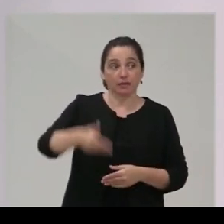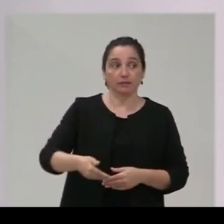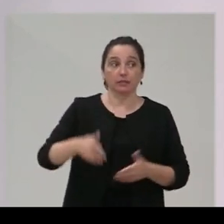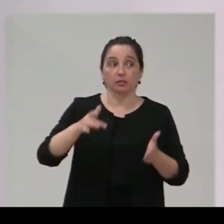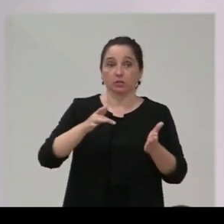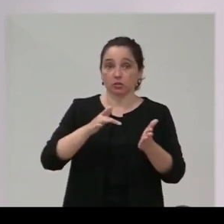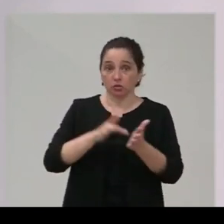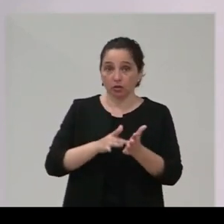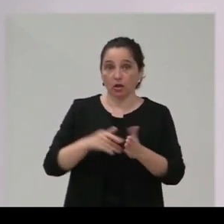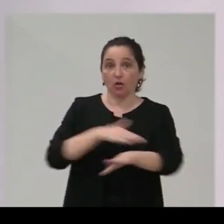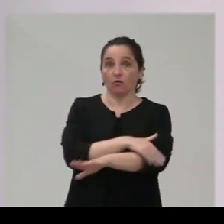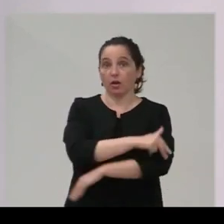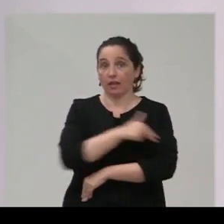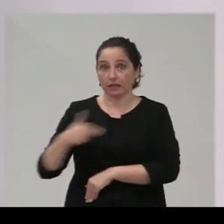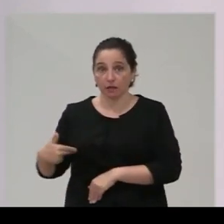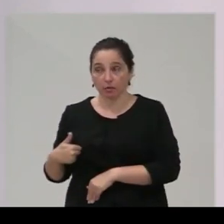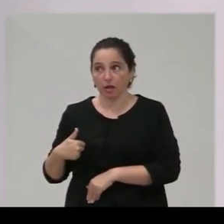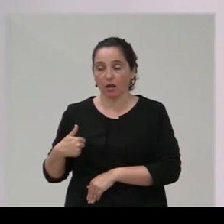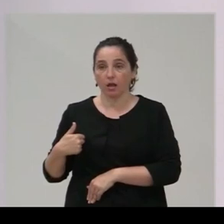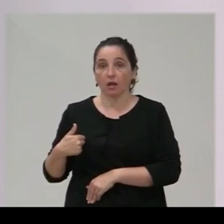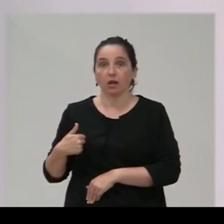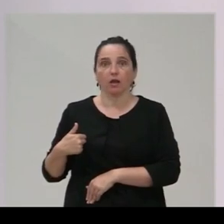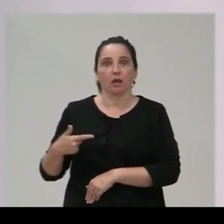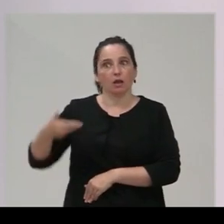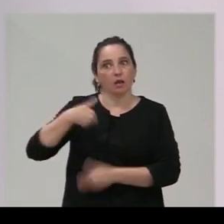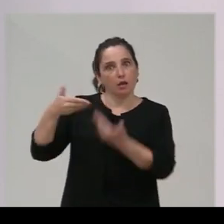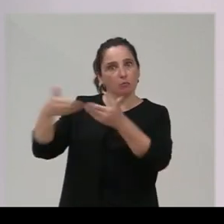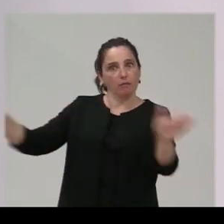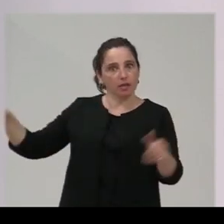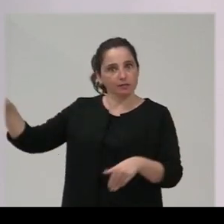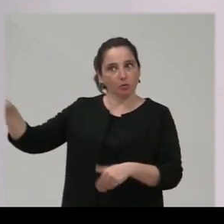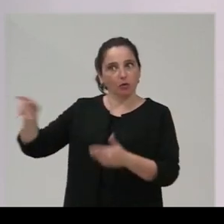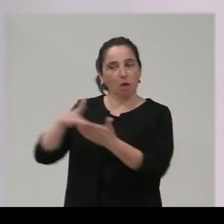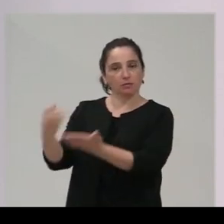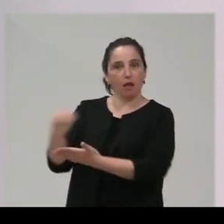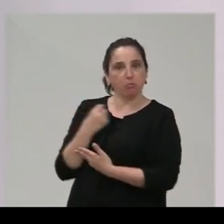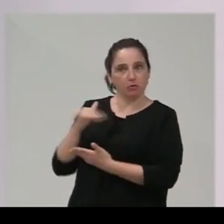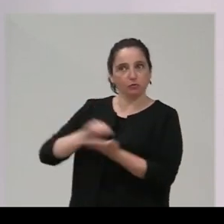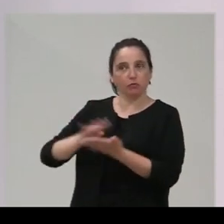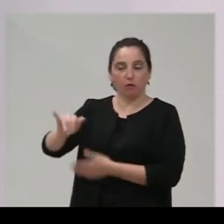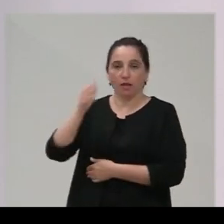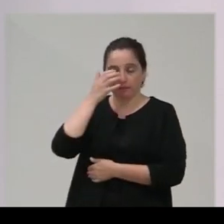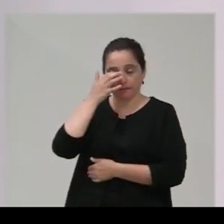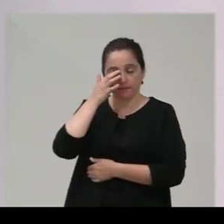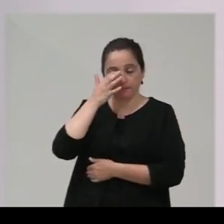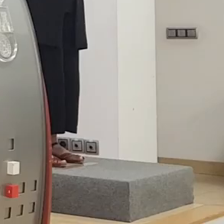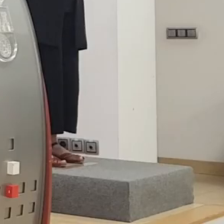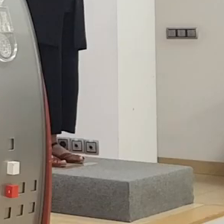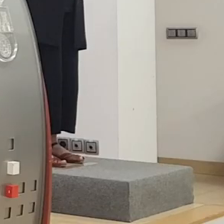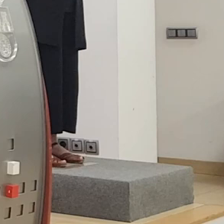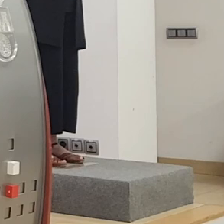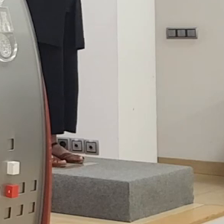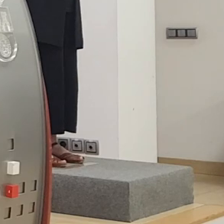hemos llamado al gobierno de Cantabria y el gobierno de Cantabria además de abrir la puerta nos aporta pues su financiación